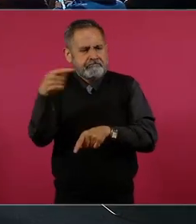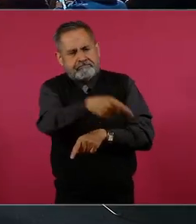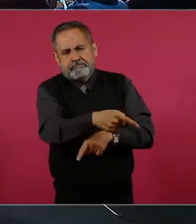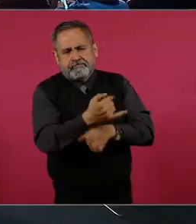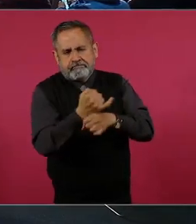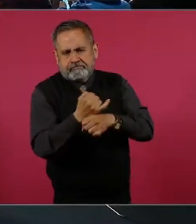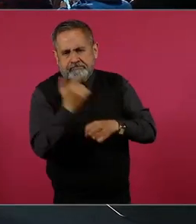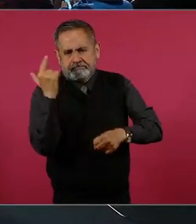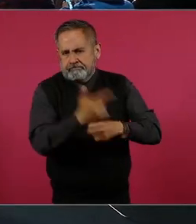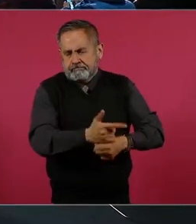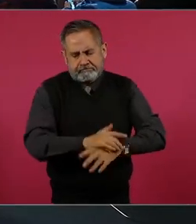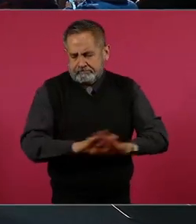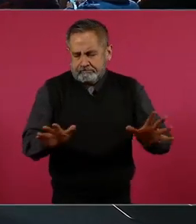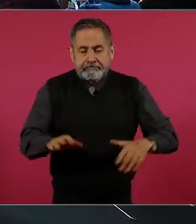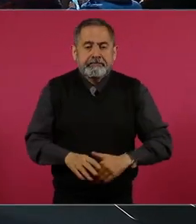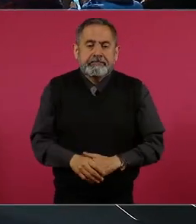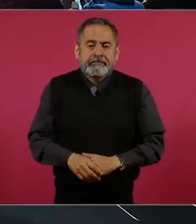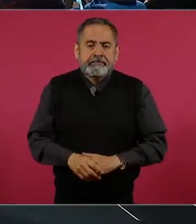Eso,